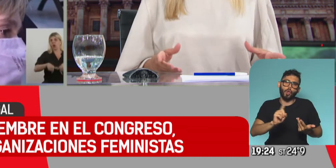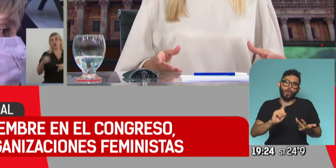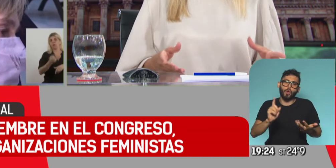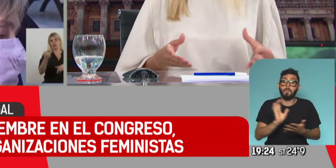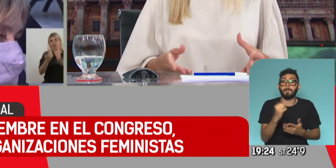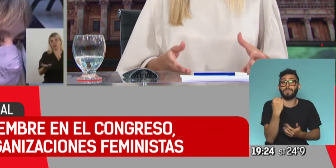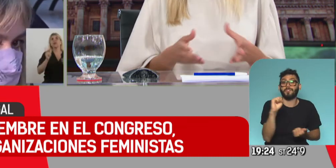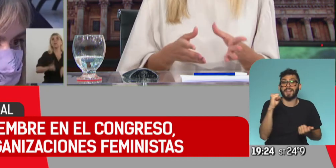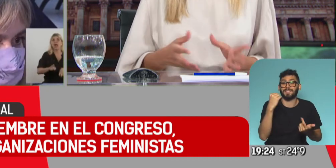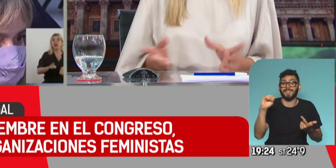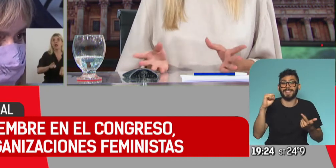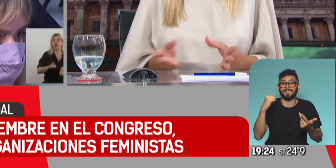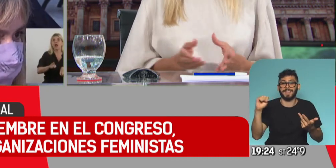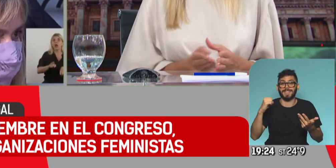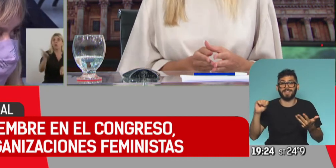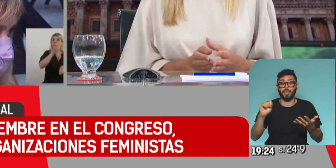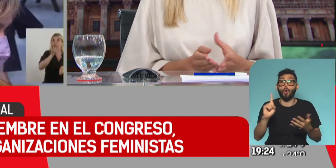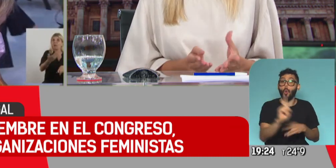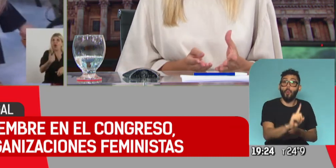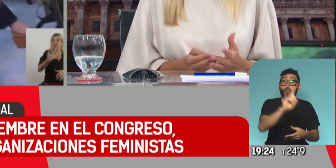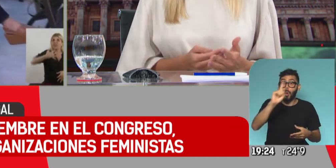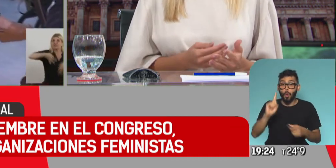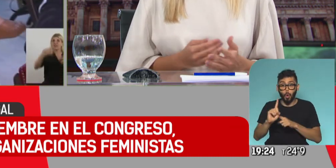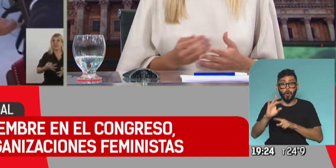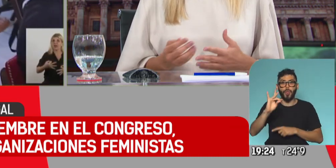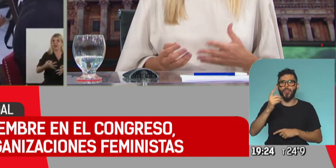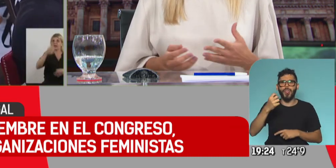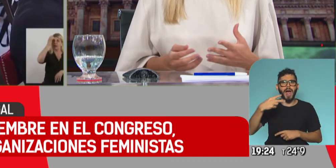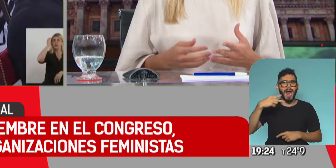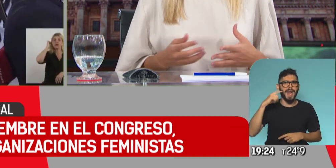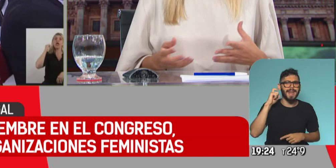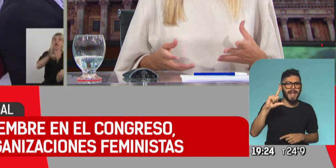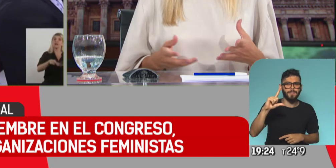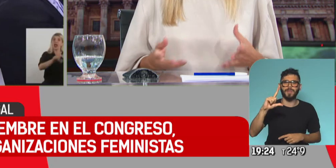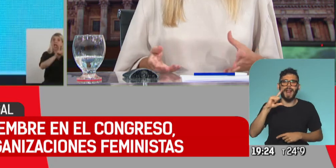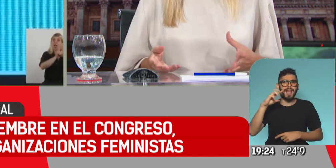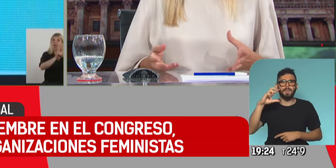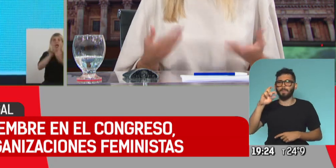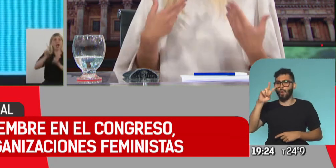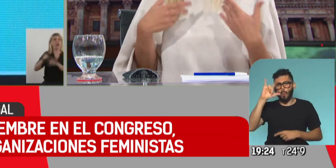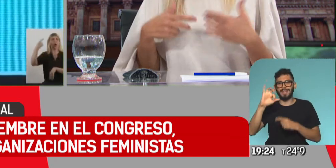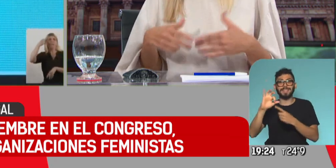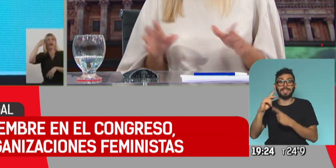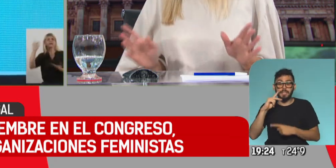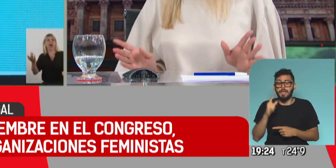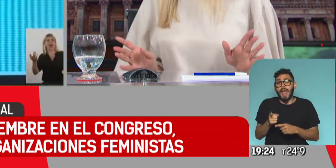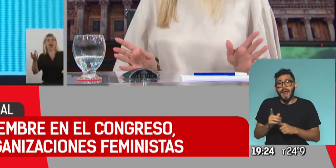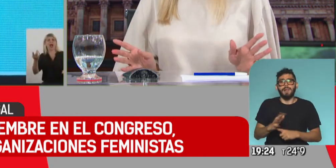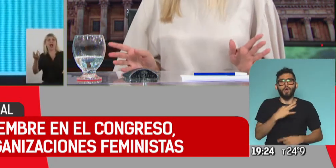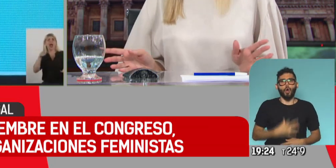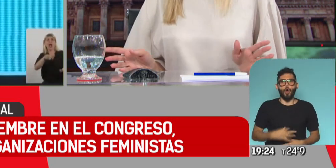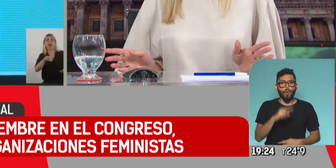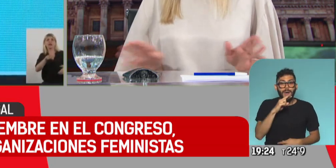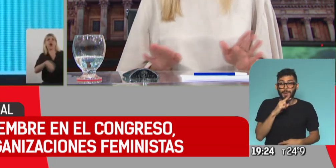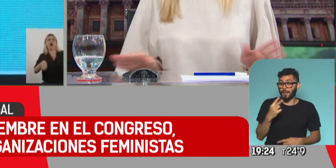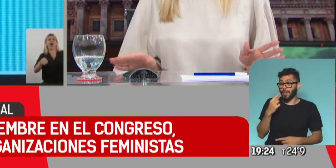faltazo hoy a este acto. Estaba Daniel Lipovsky, sabemos que es un opositor, si querés, un poco más dialoguista, más cercano, que está con su corbata verde desde